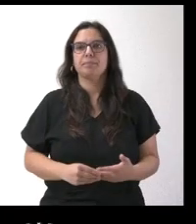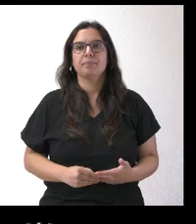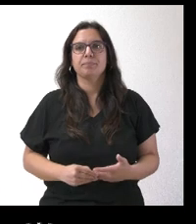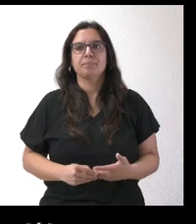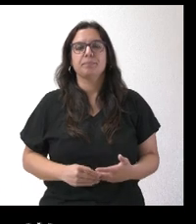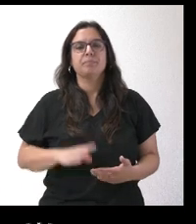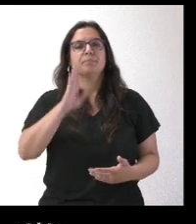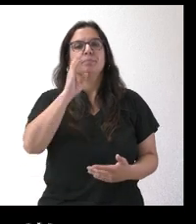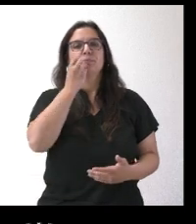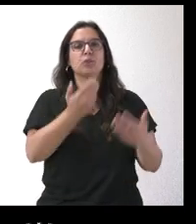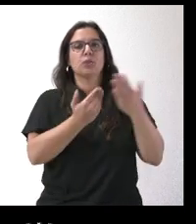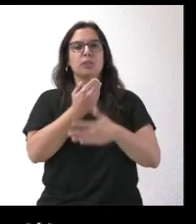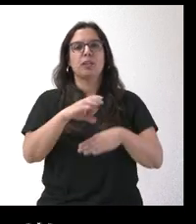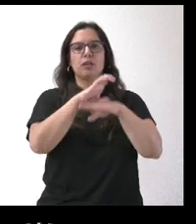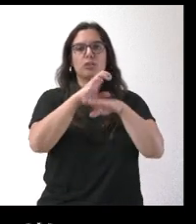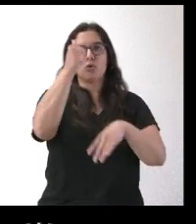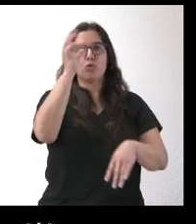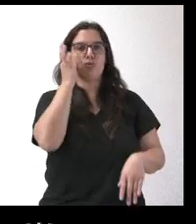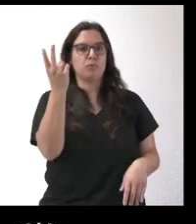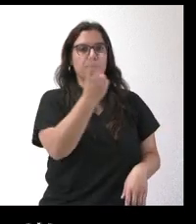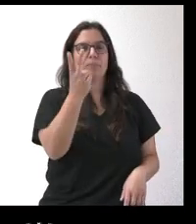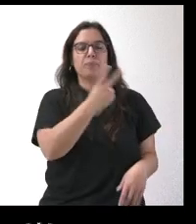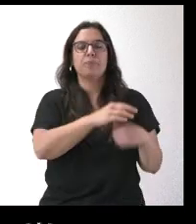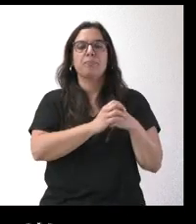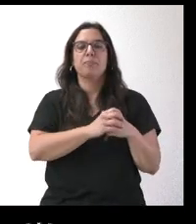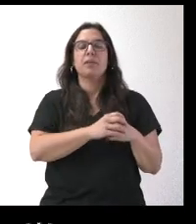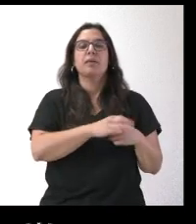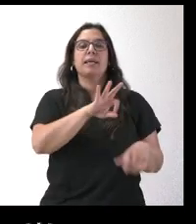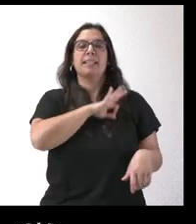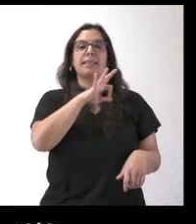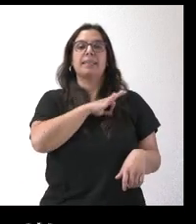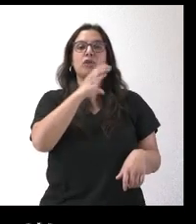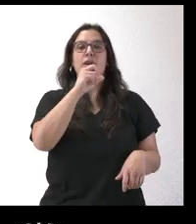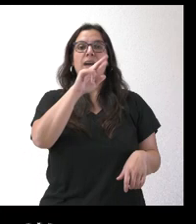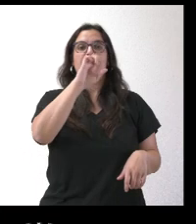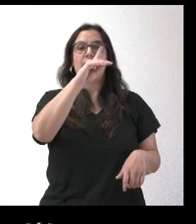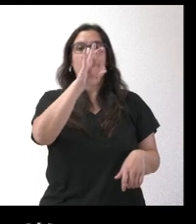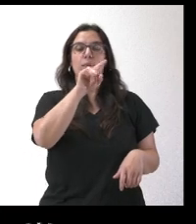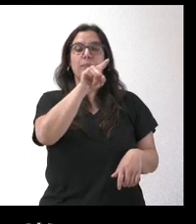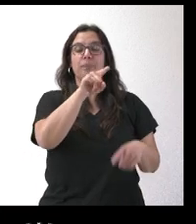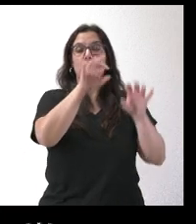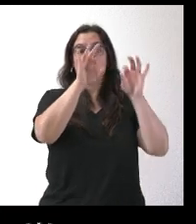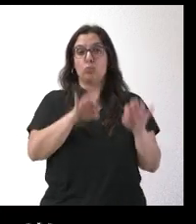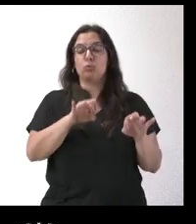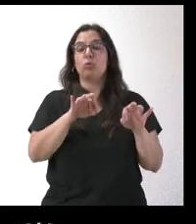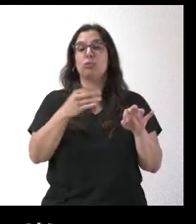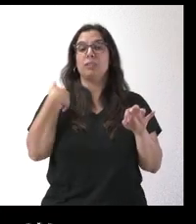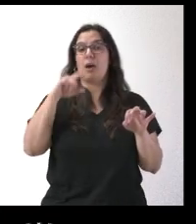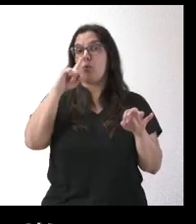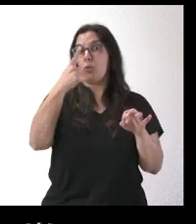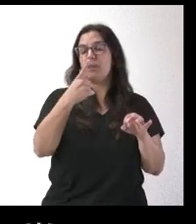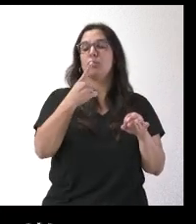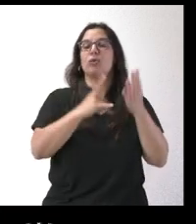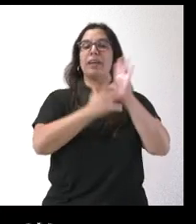Buenos días a los dos consejeros. Para el señor Carrillo, bueno, se va a cumplir un año de los incendios de la